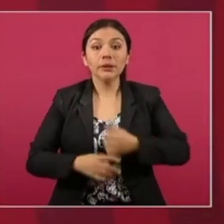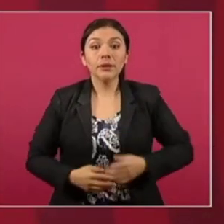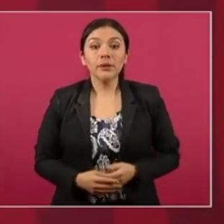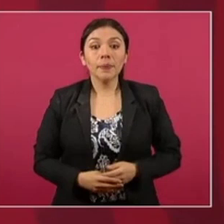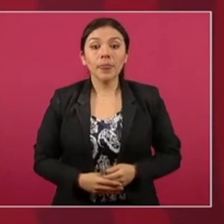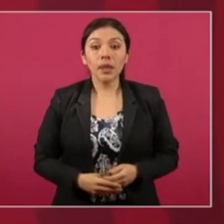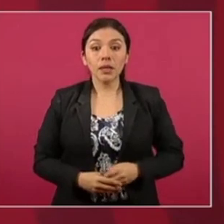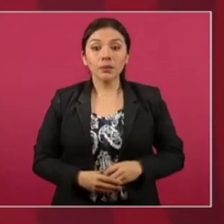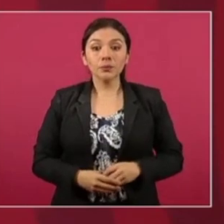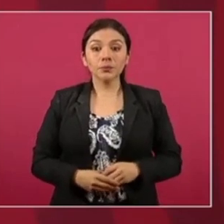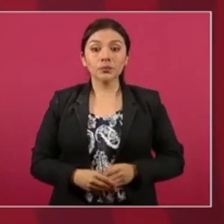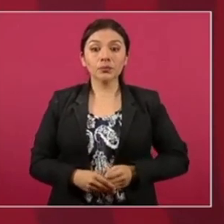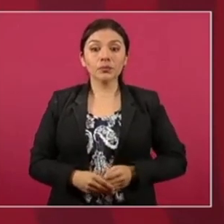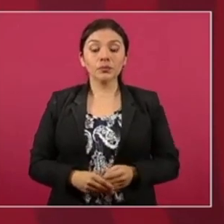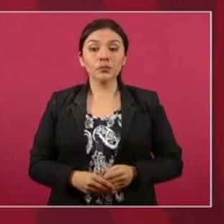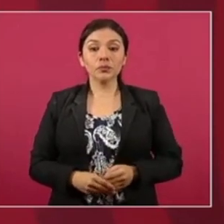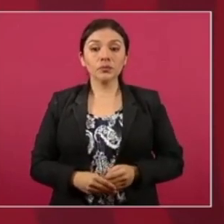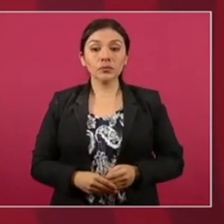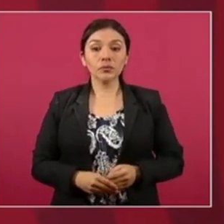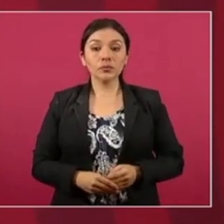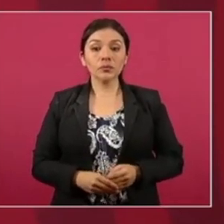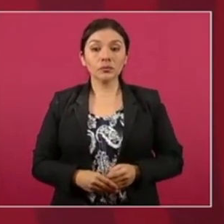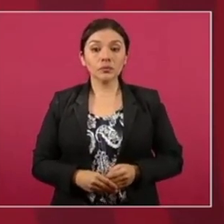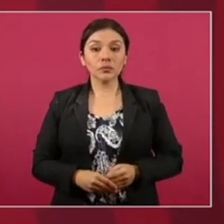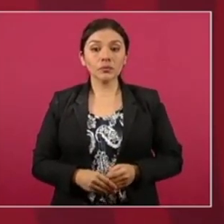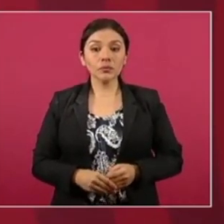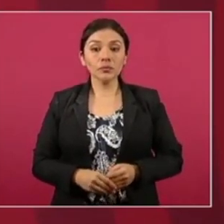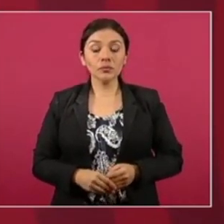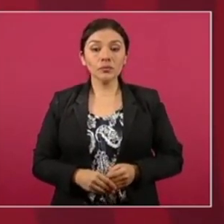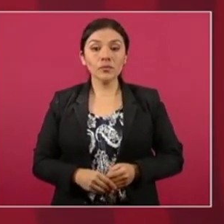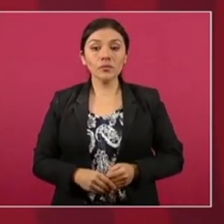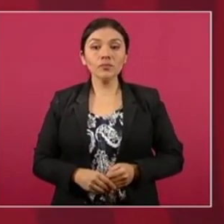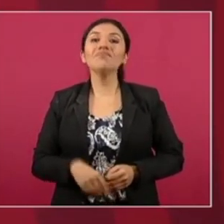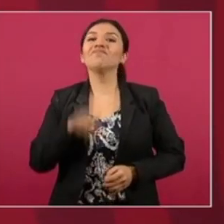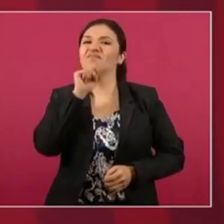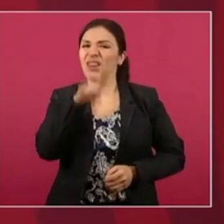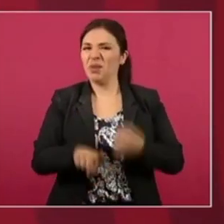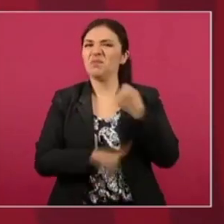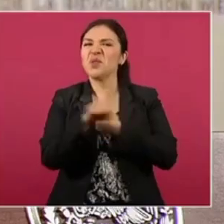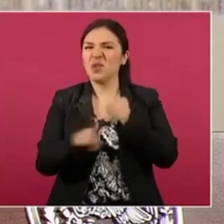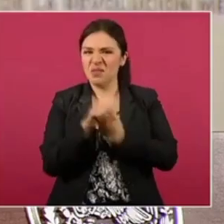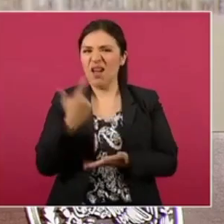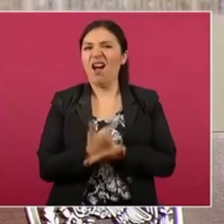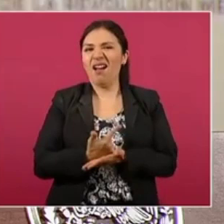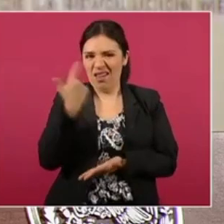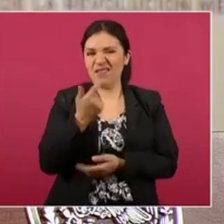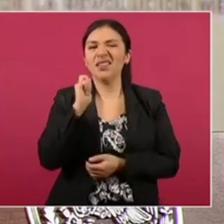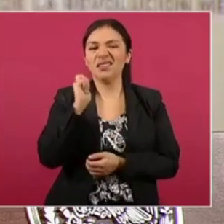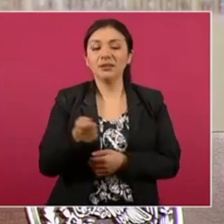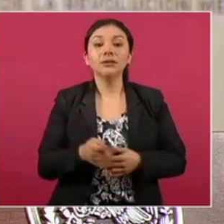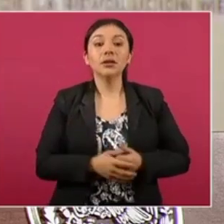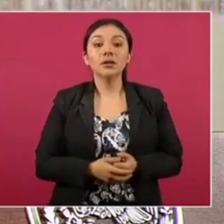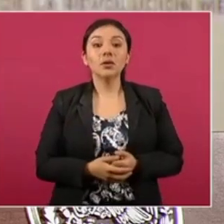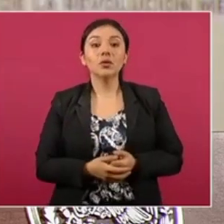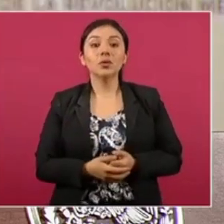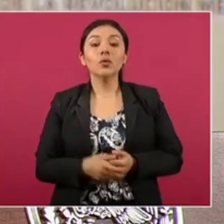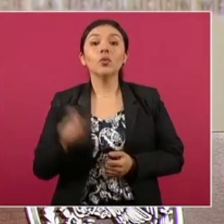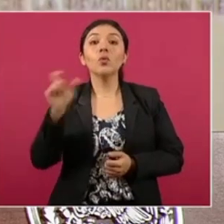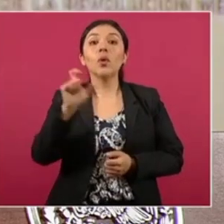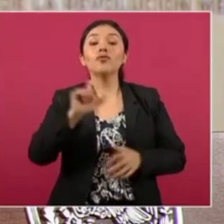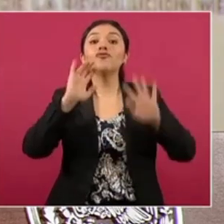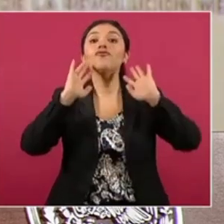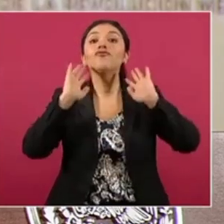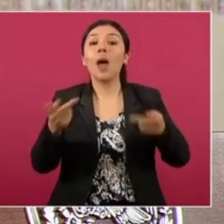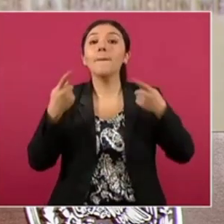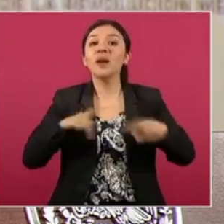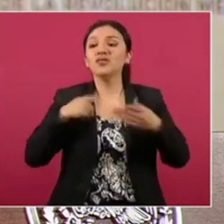que también es muy delicado es donde ya se llevaron a cabo